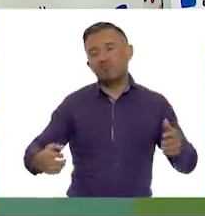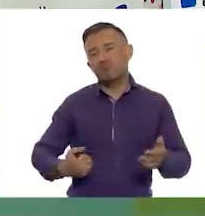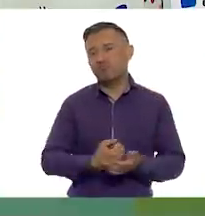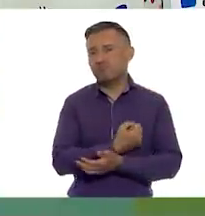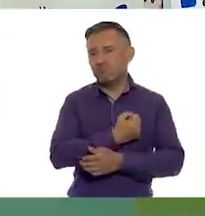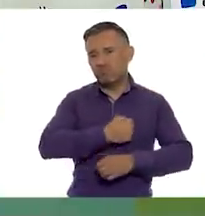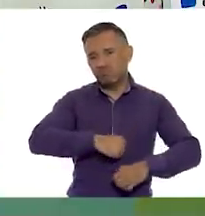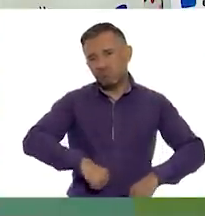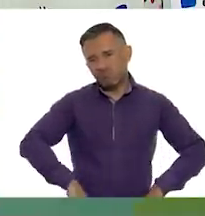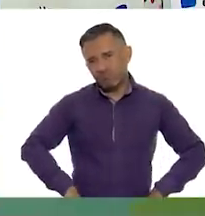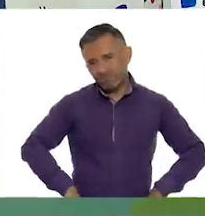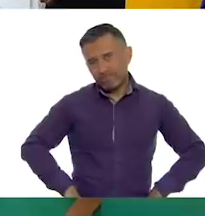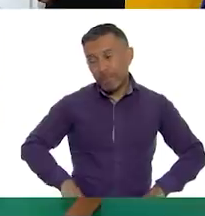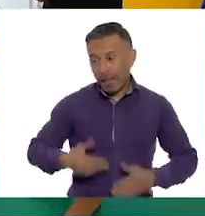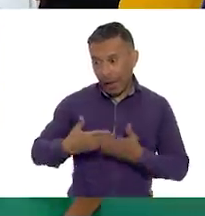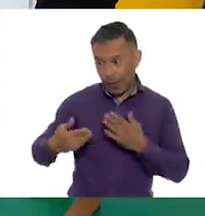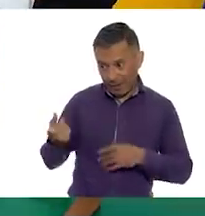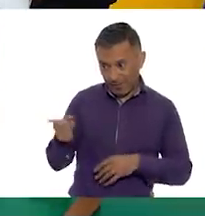A ver.